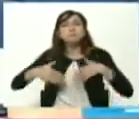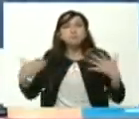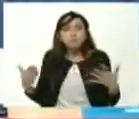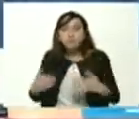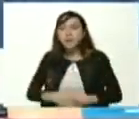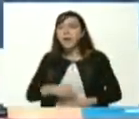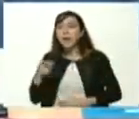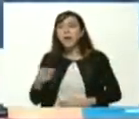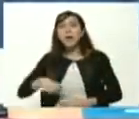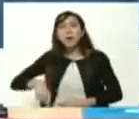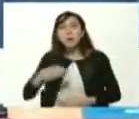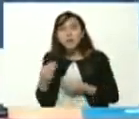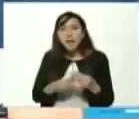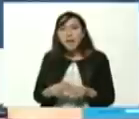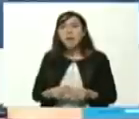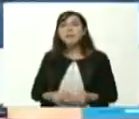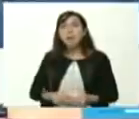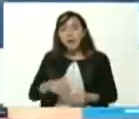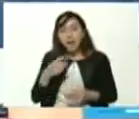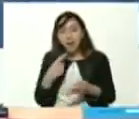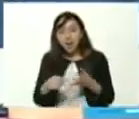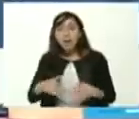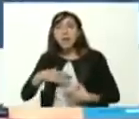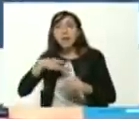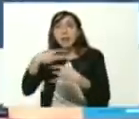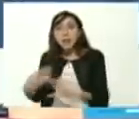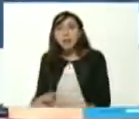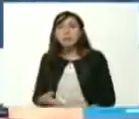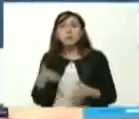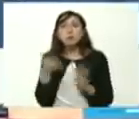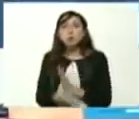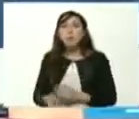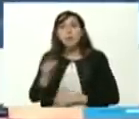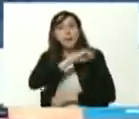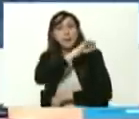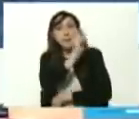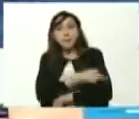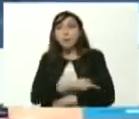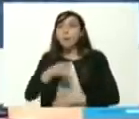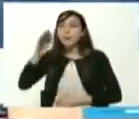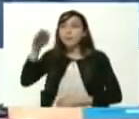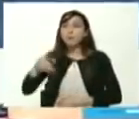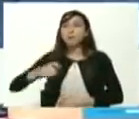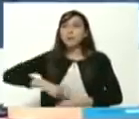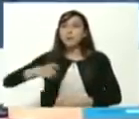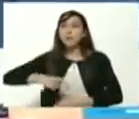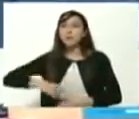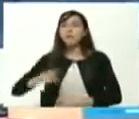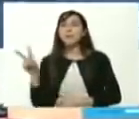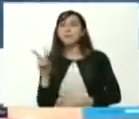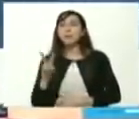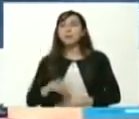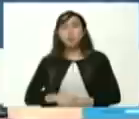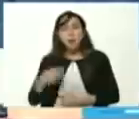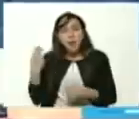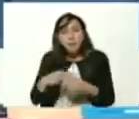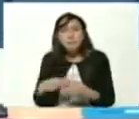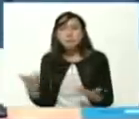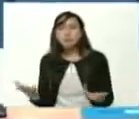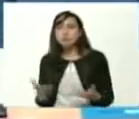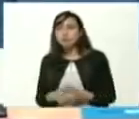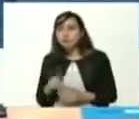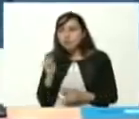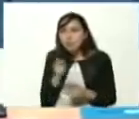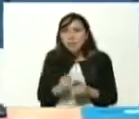agarrar y colocarse en las carreras del poder del futuro que es el poder del petróleo que es el poder de la